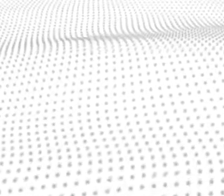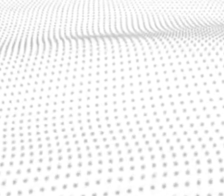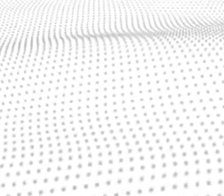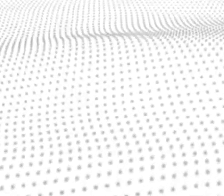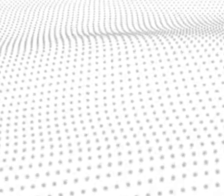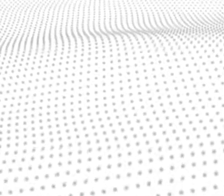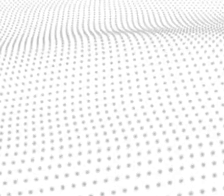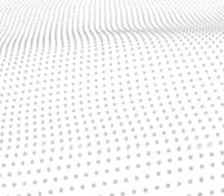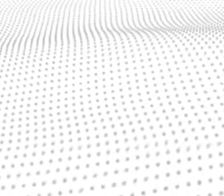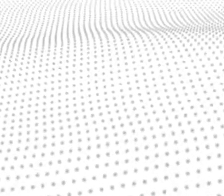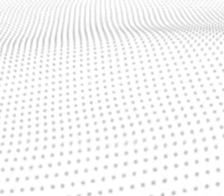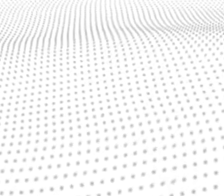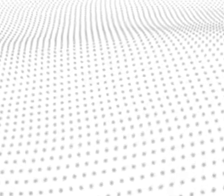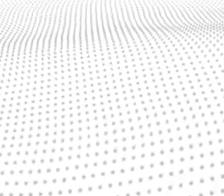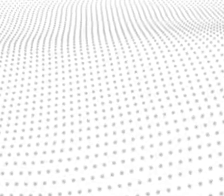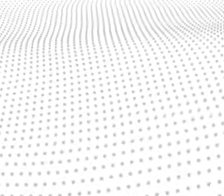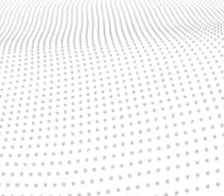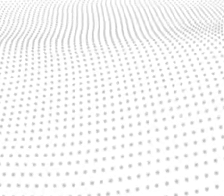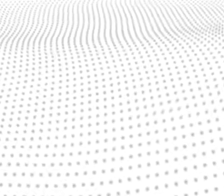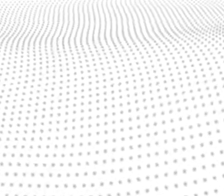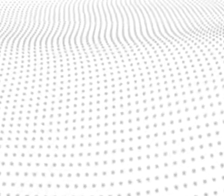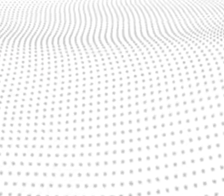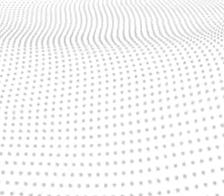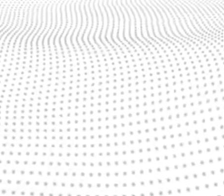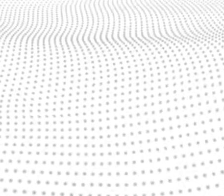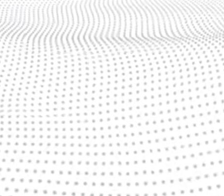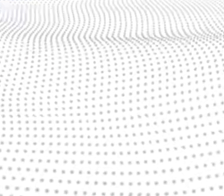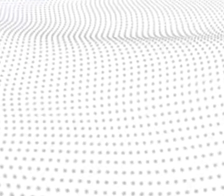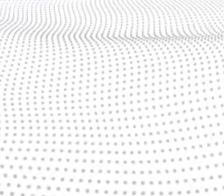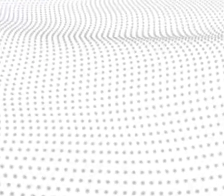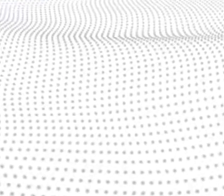en el Sena ¡Gracias! ¡Gracias! ¡Gracias! ¡Gracias! ¡Gracias!